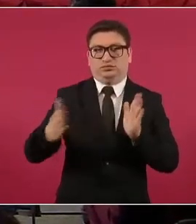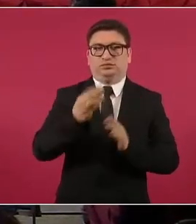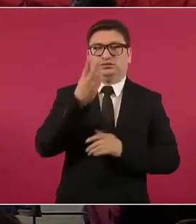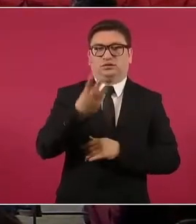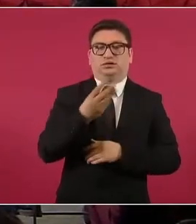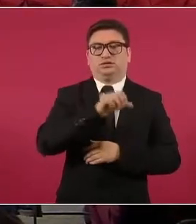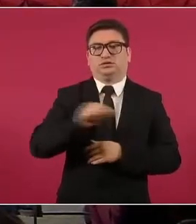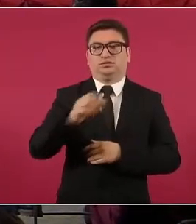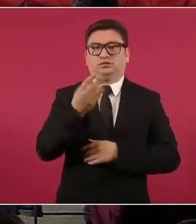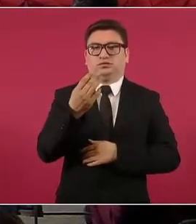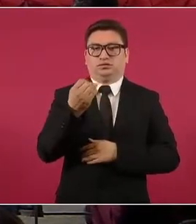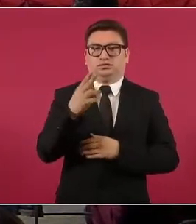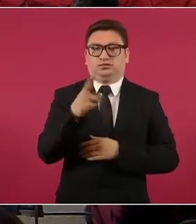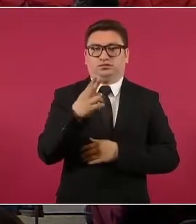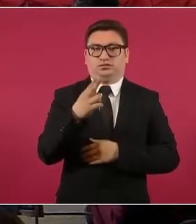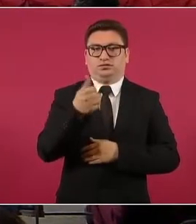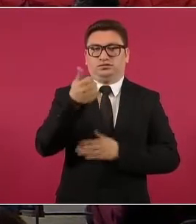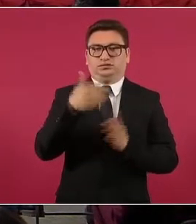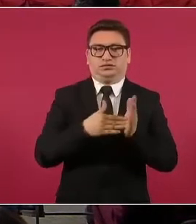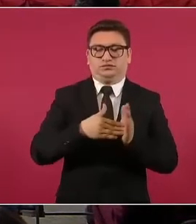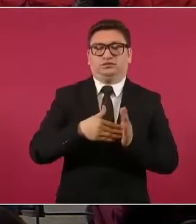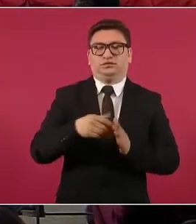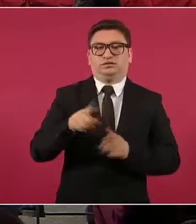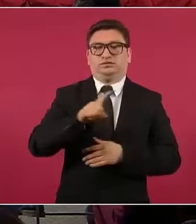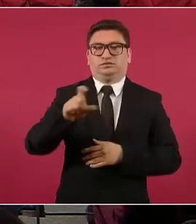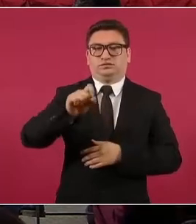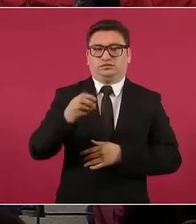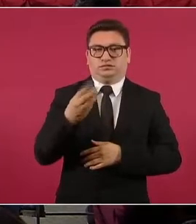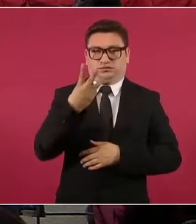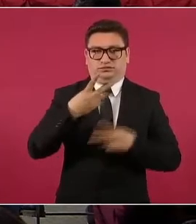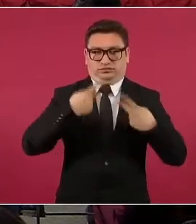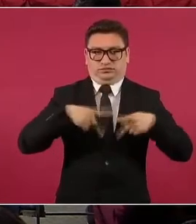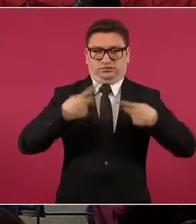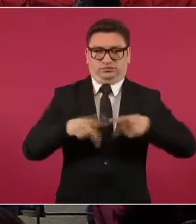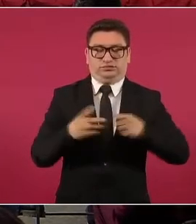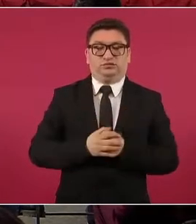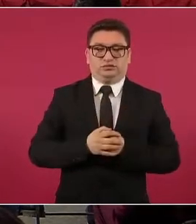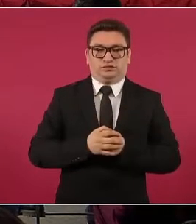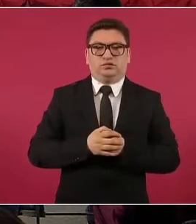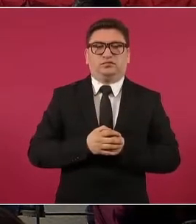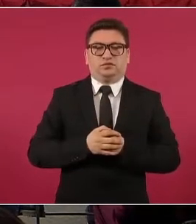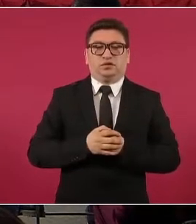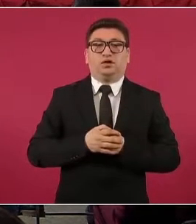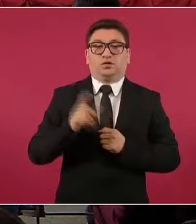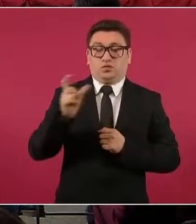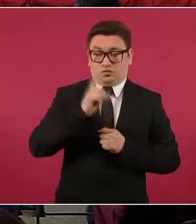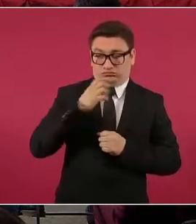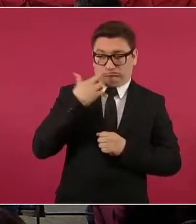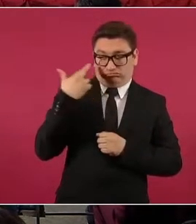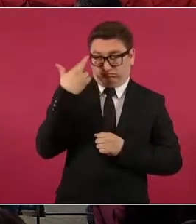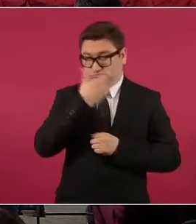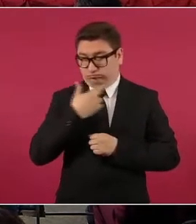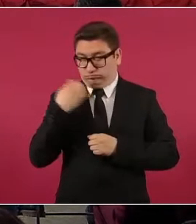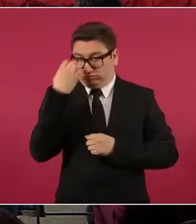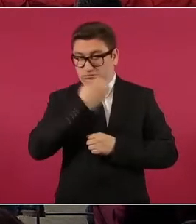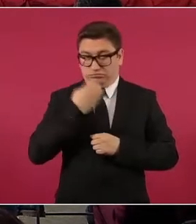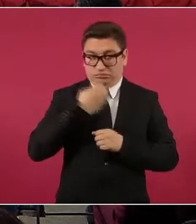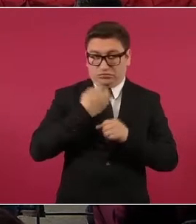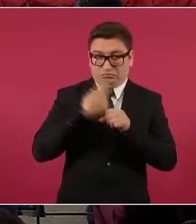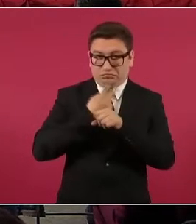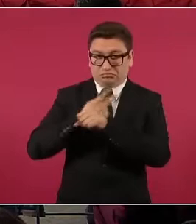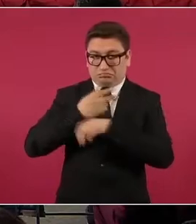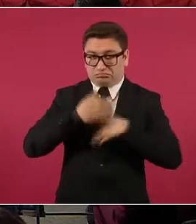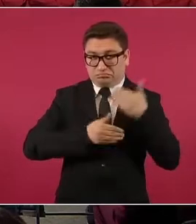noviembre, fueron un total de seis mil 123, de los cuales una vez que se revisó la situación